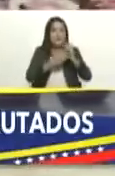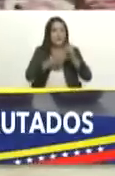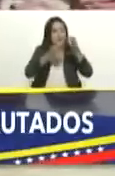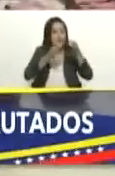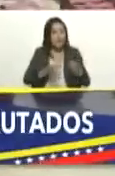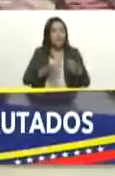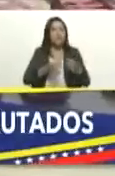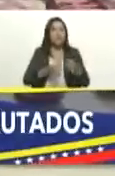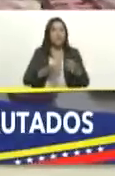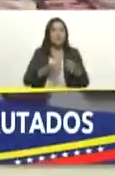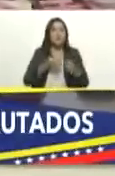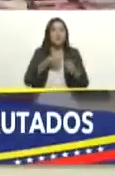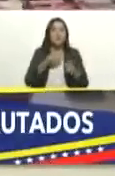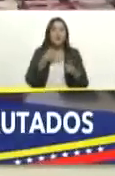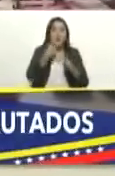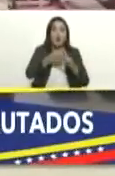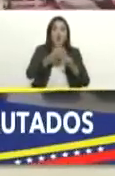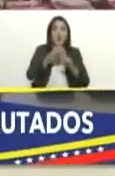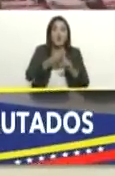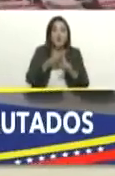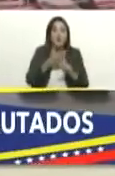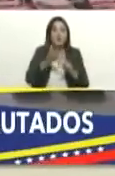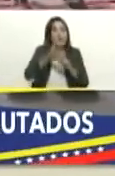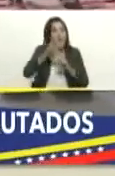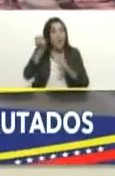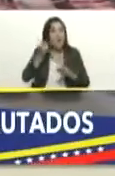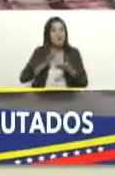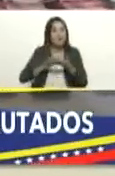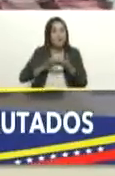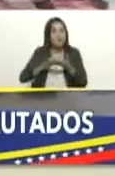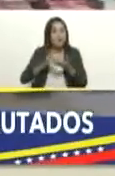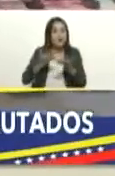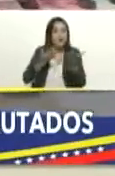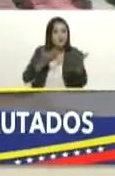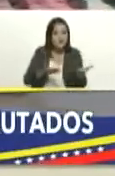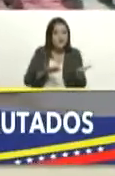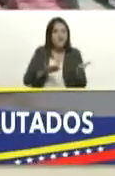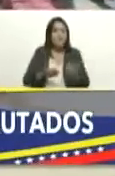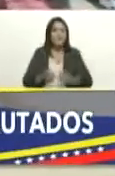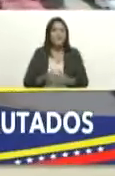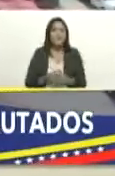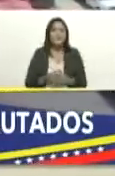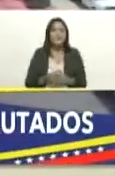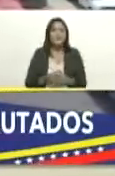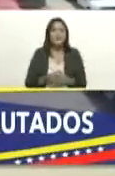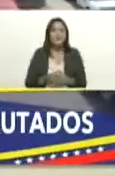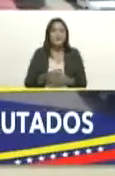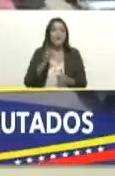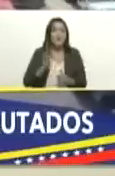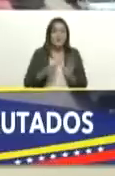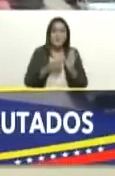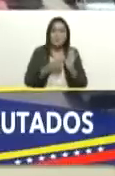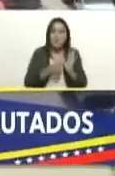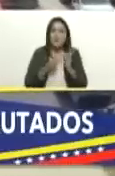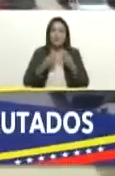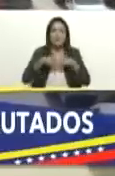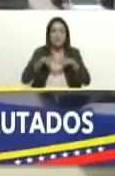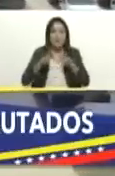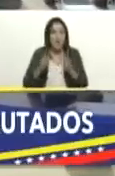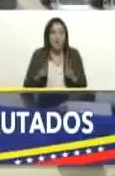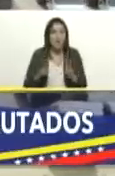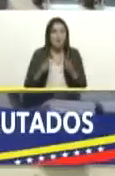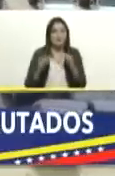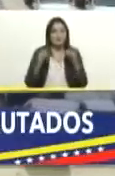esta batalla y acompañarlo presidente en esta batalla en la batalla moral en la batalla de los valores en la batalla por